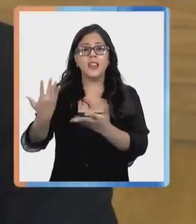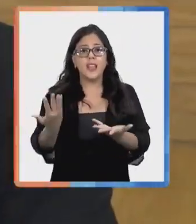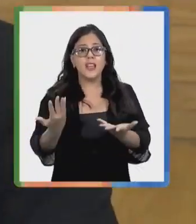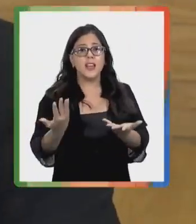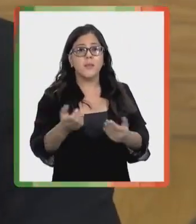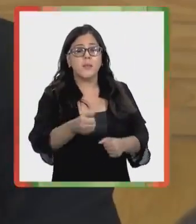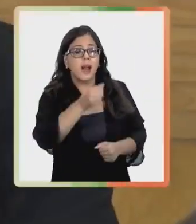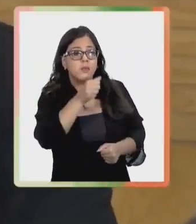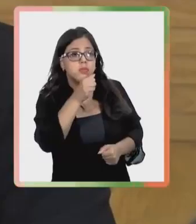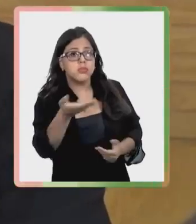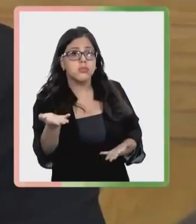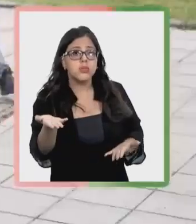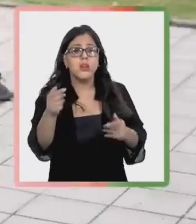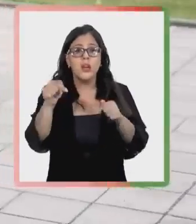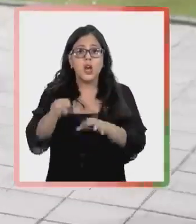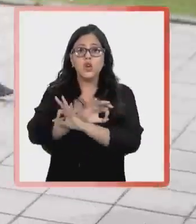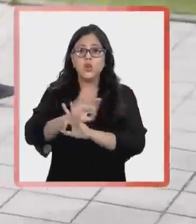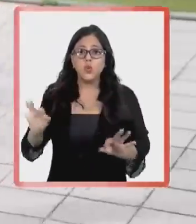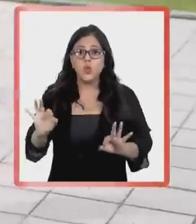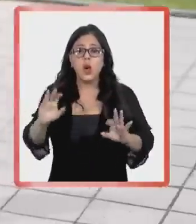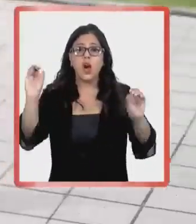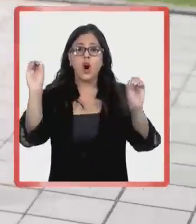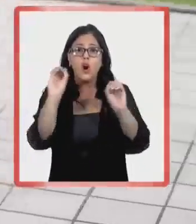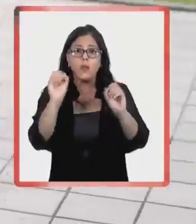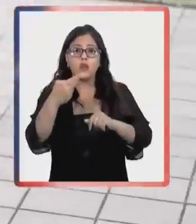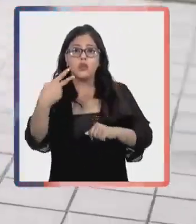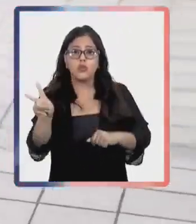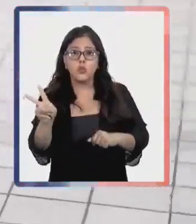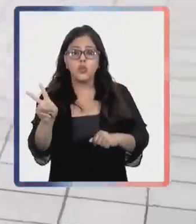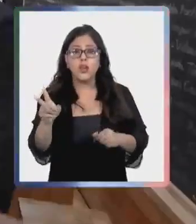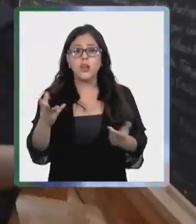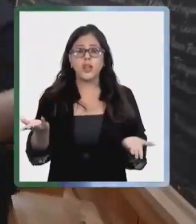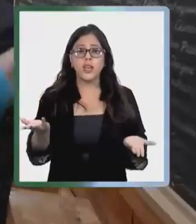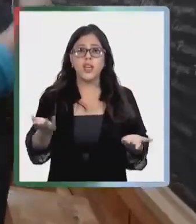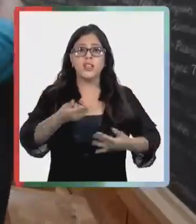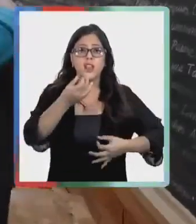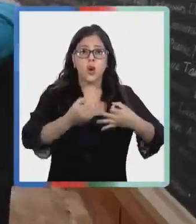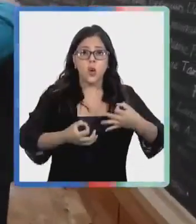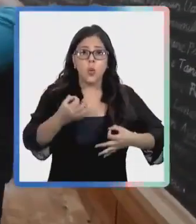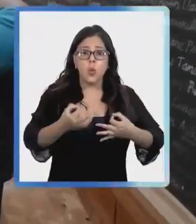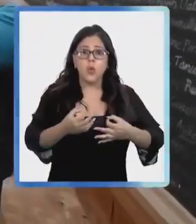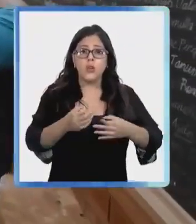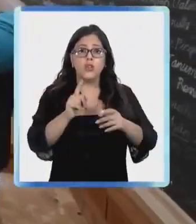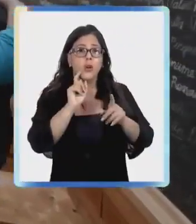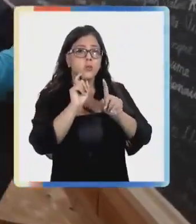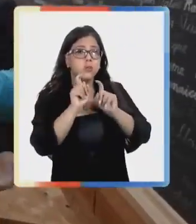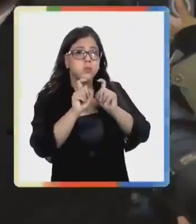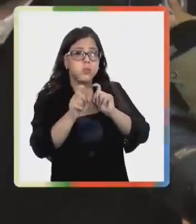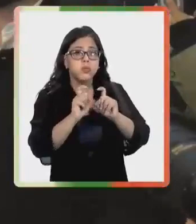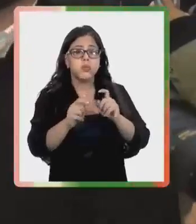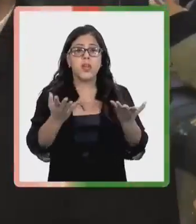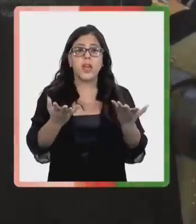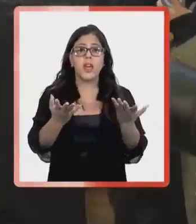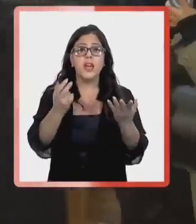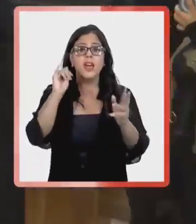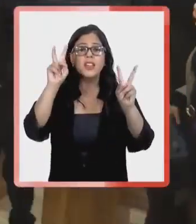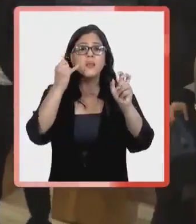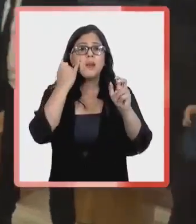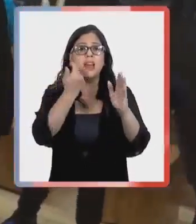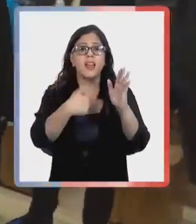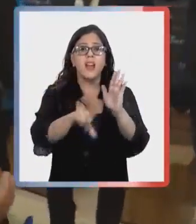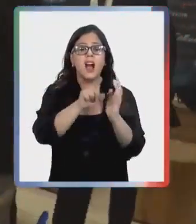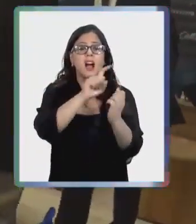salir a hablar con ustedes en la prensa, que nunca ha estado en su opinión el que detrás de estos juicios haya irregularidades del poder